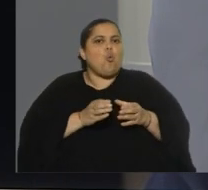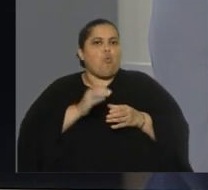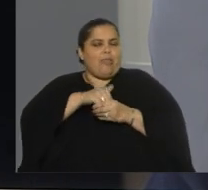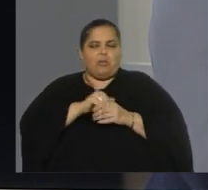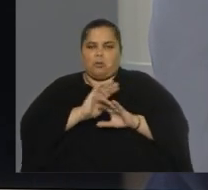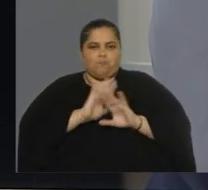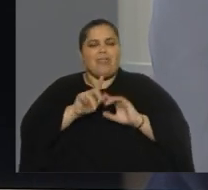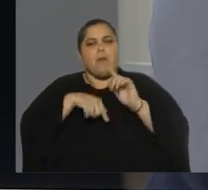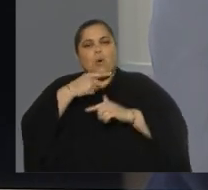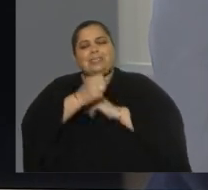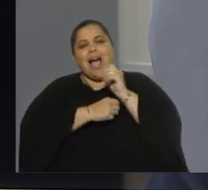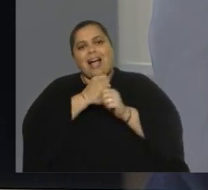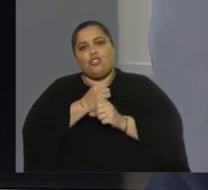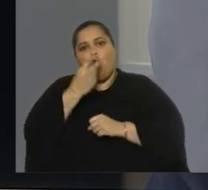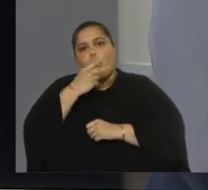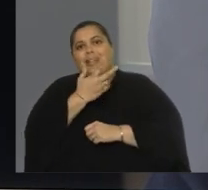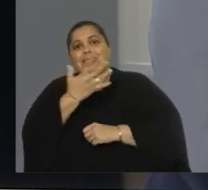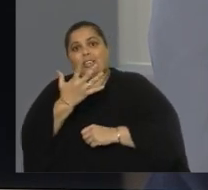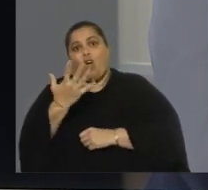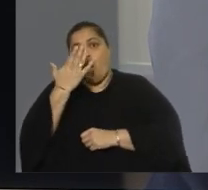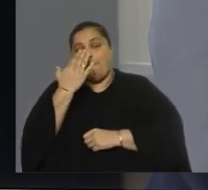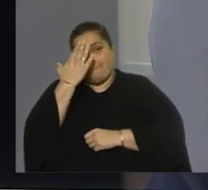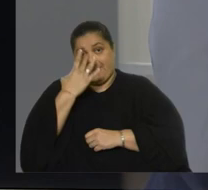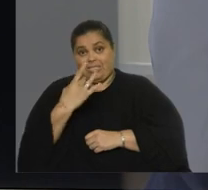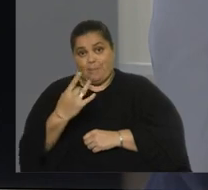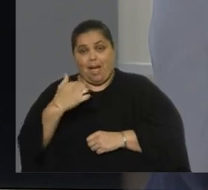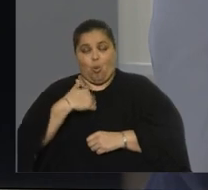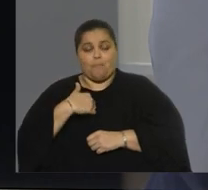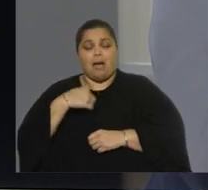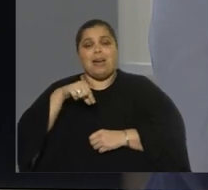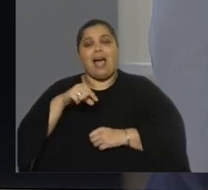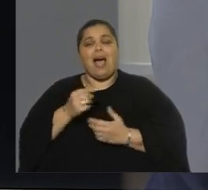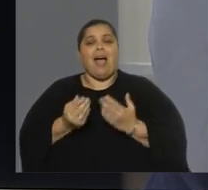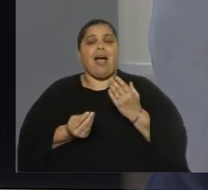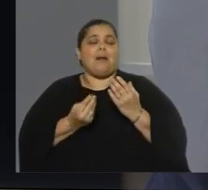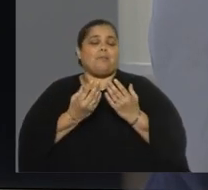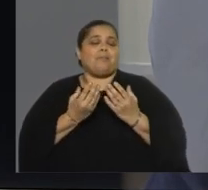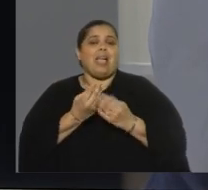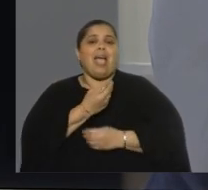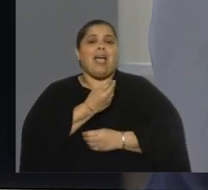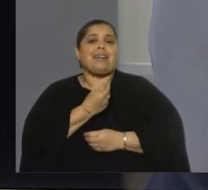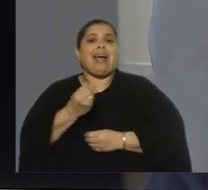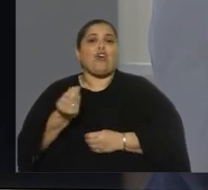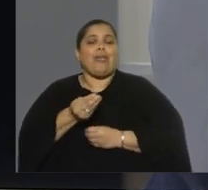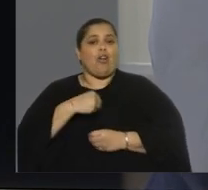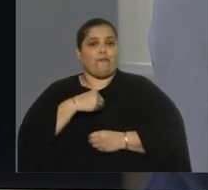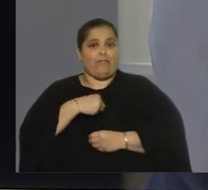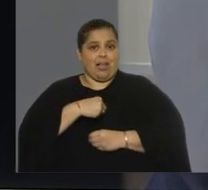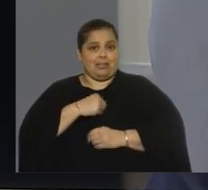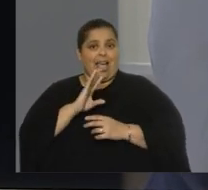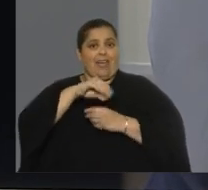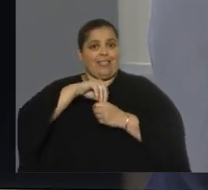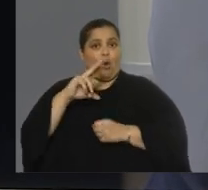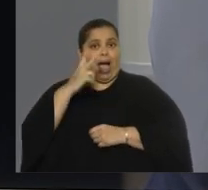2005, me llamaron a los cargos de confianza, que integré en la ANEP, por los sectores moderados, como